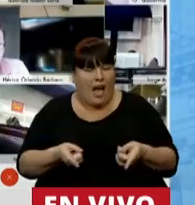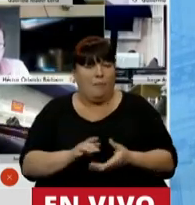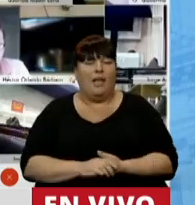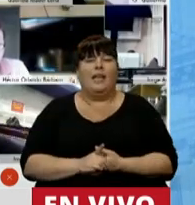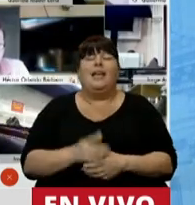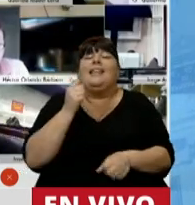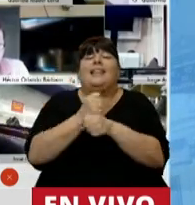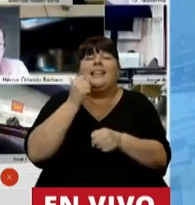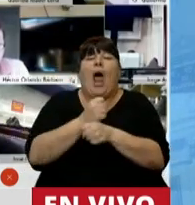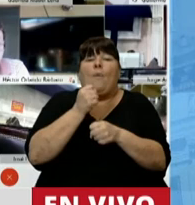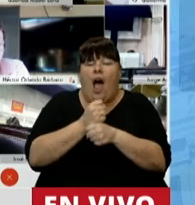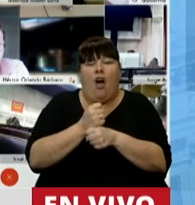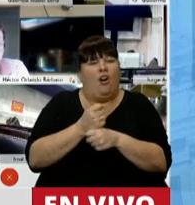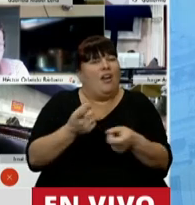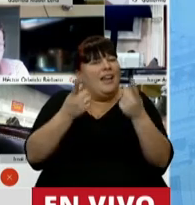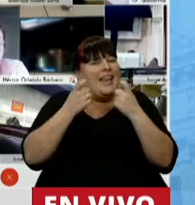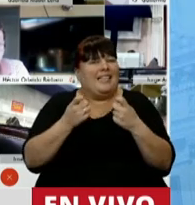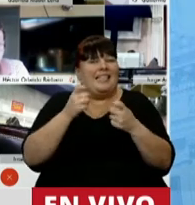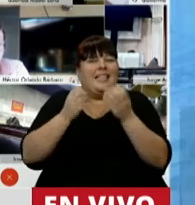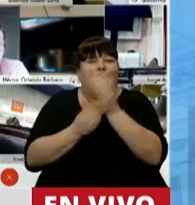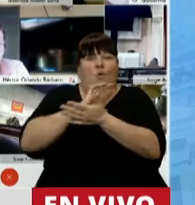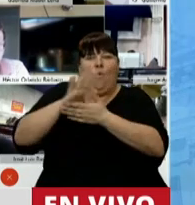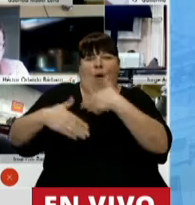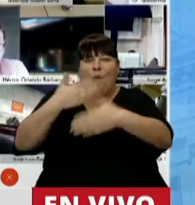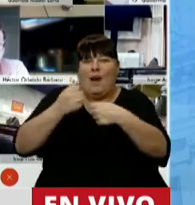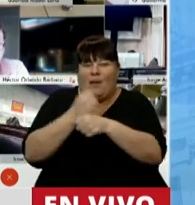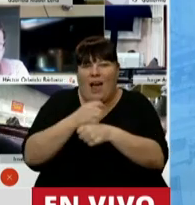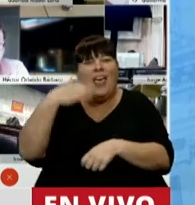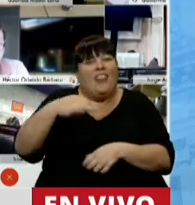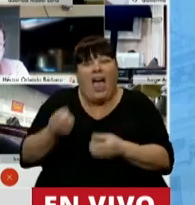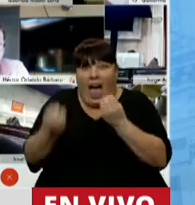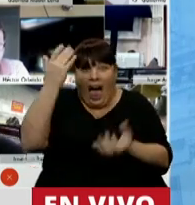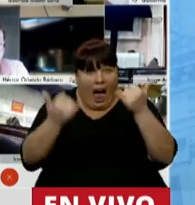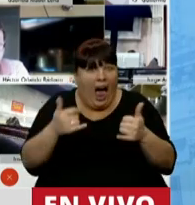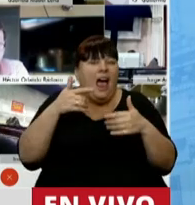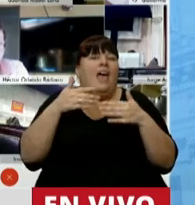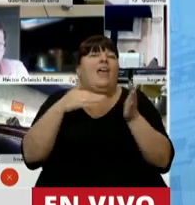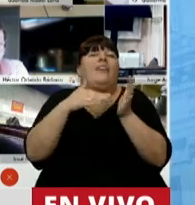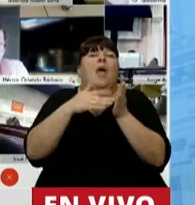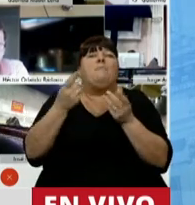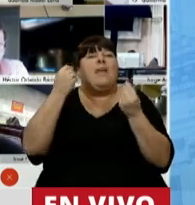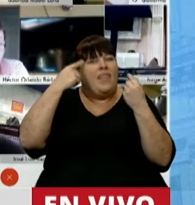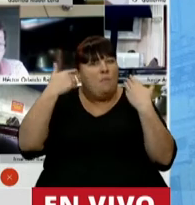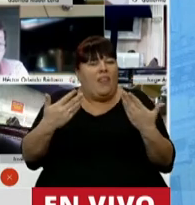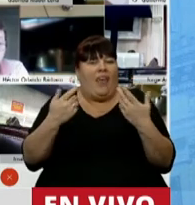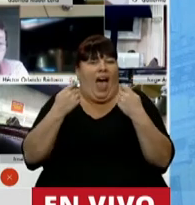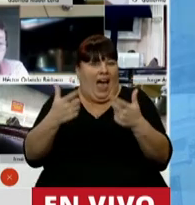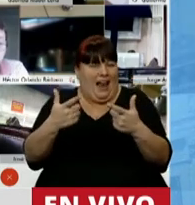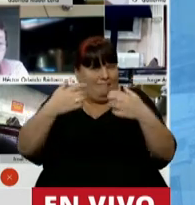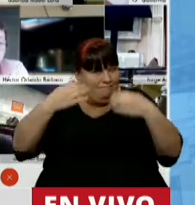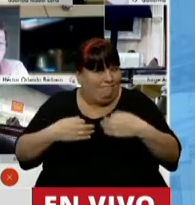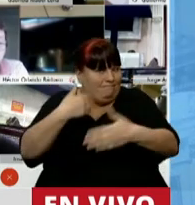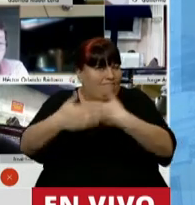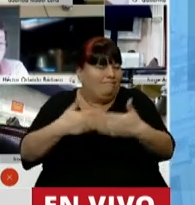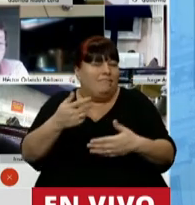El trabajo, señor Presidente, necesita de emprendedores y que estos existan depende de saber crear las condiciones adecuadas